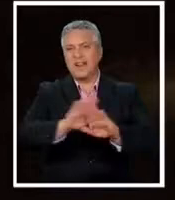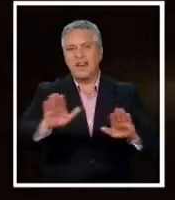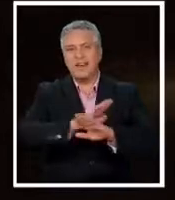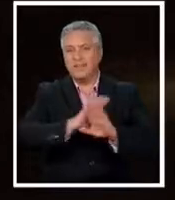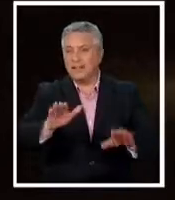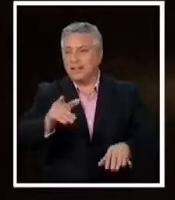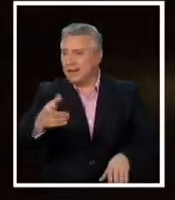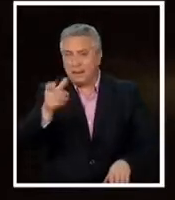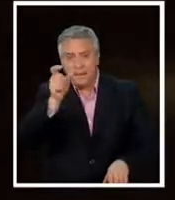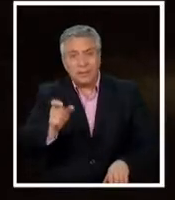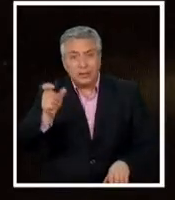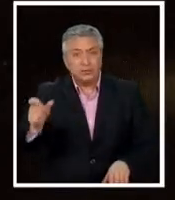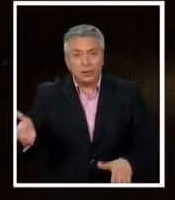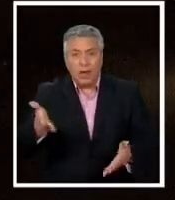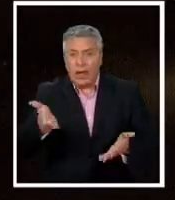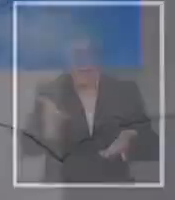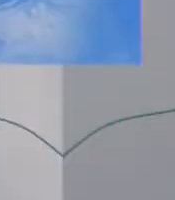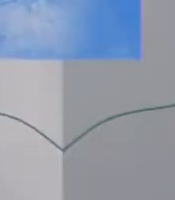siga muriendo.